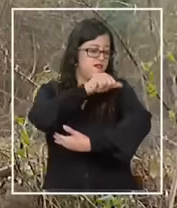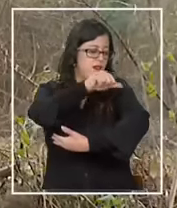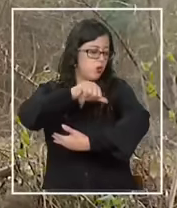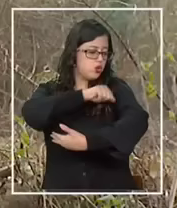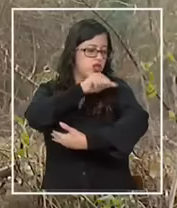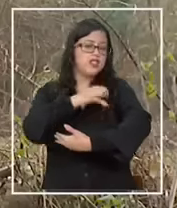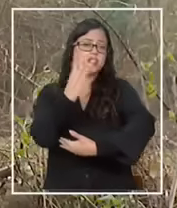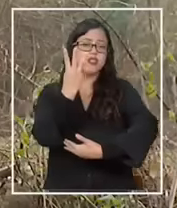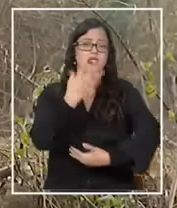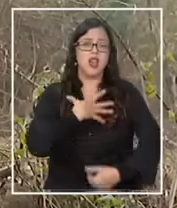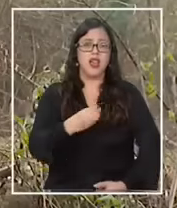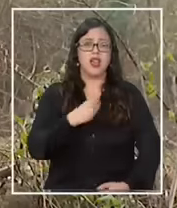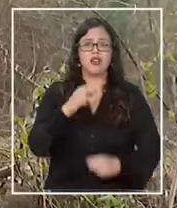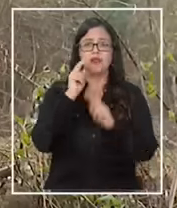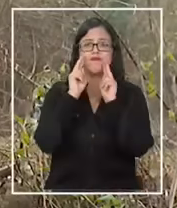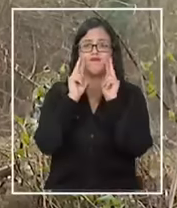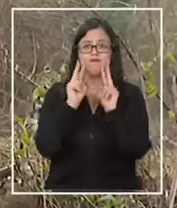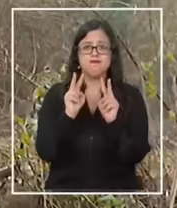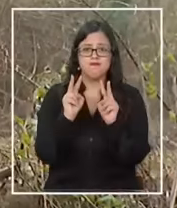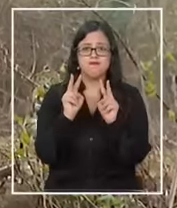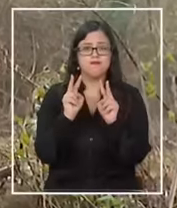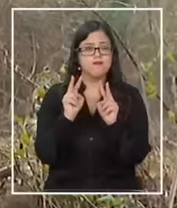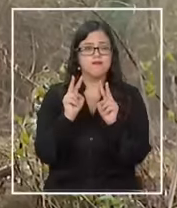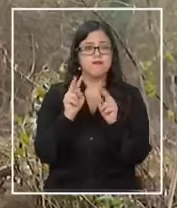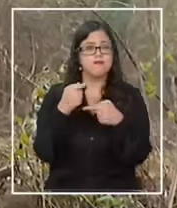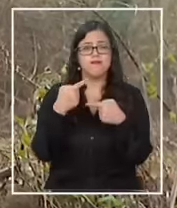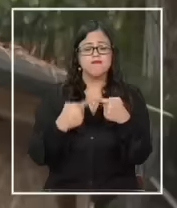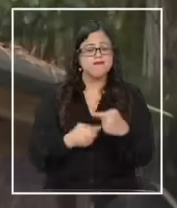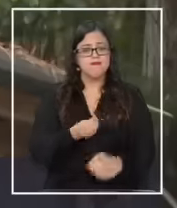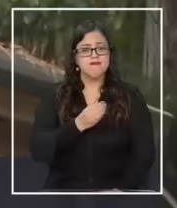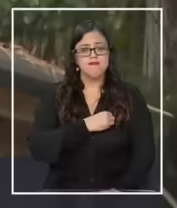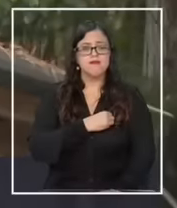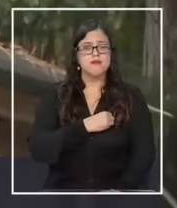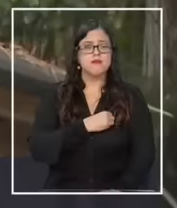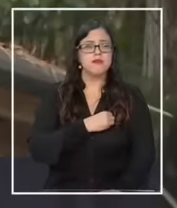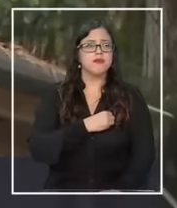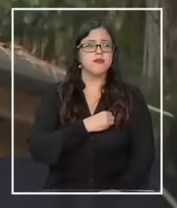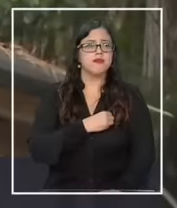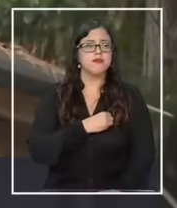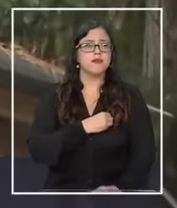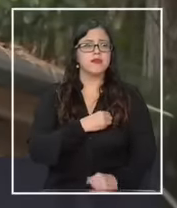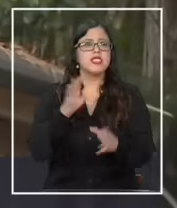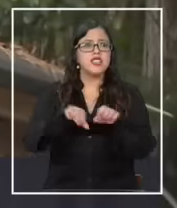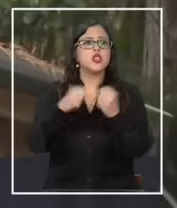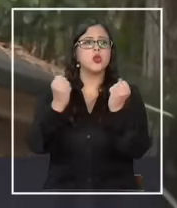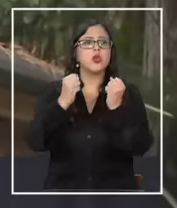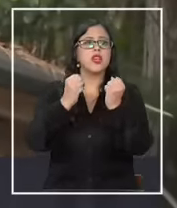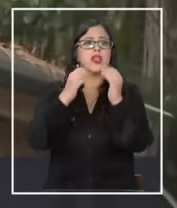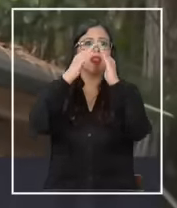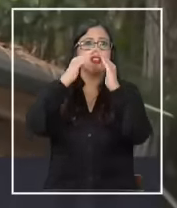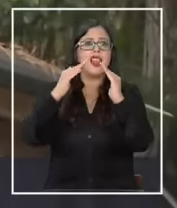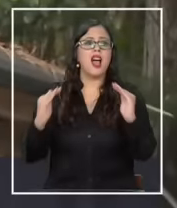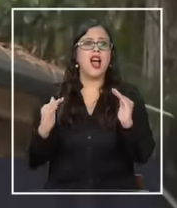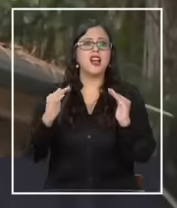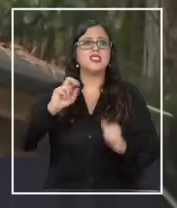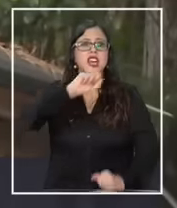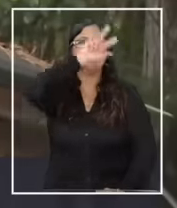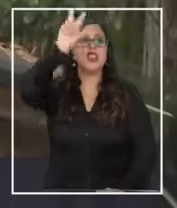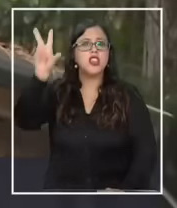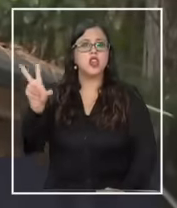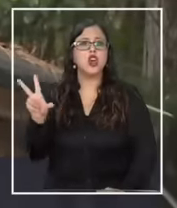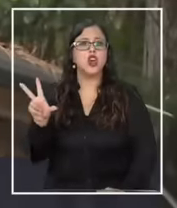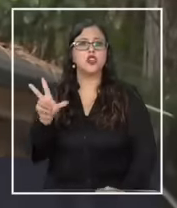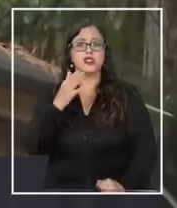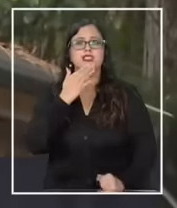y ahora que los veo así no me da pena. Si destruyen el templo de Dios Dios